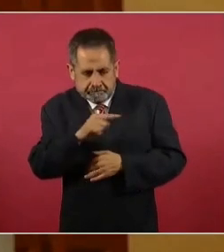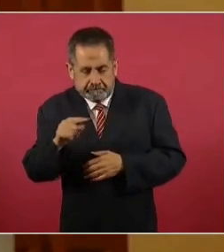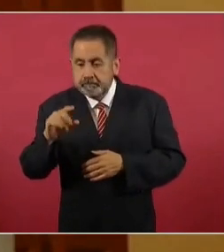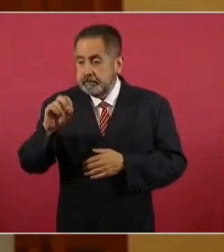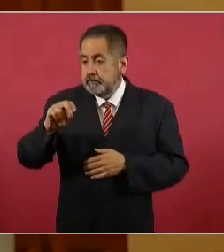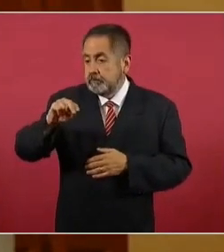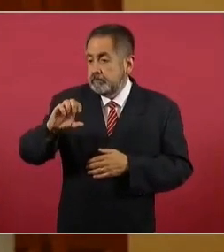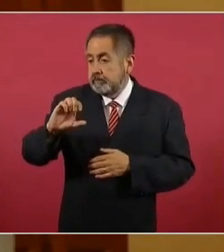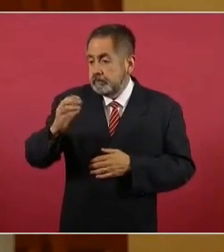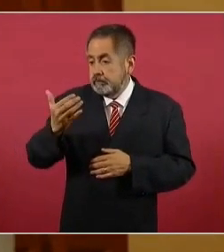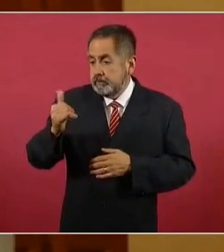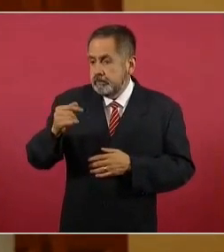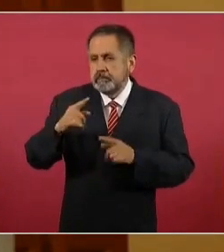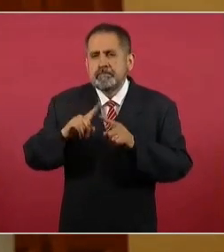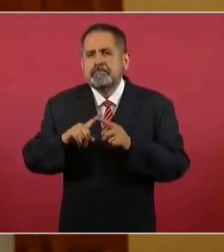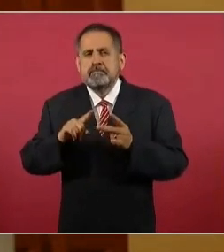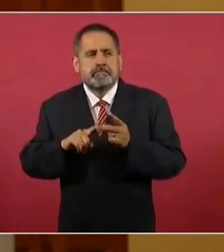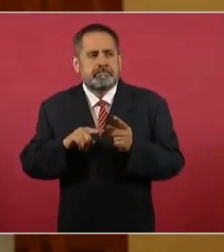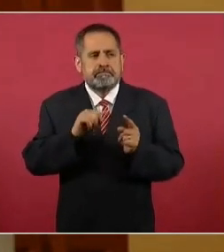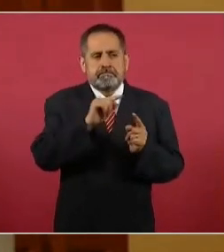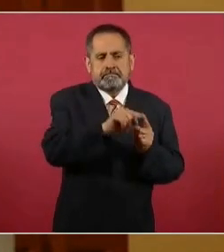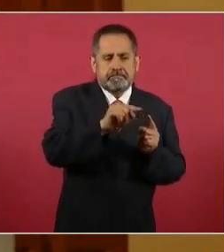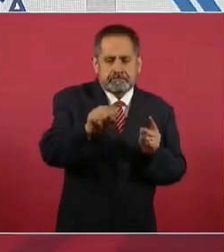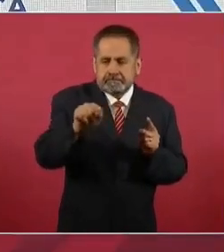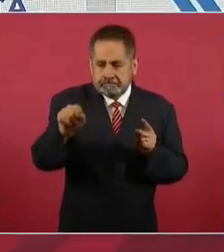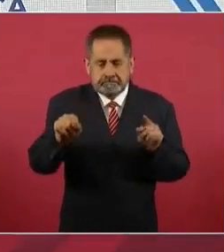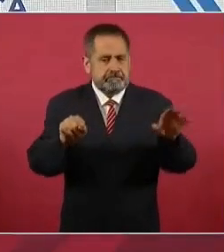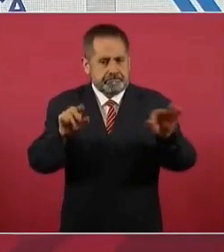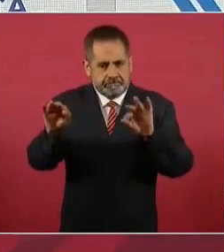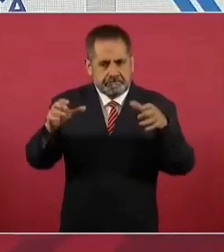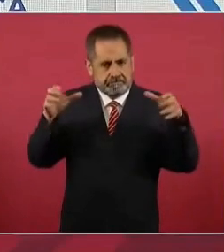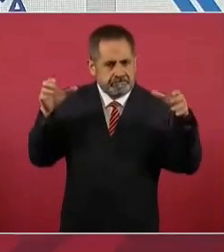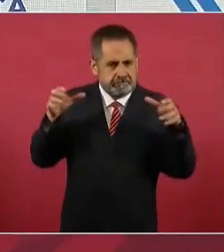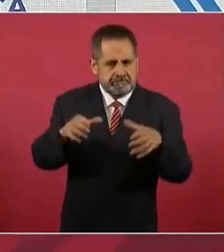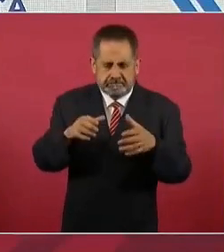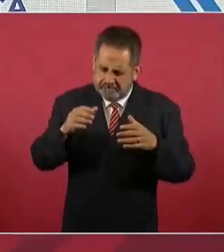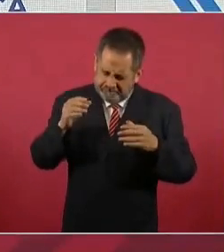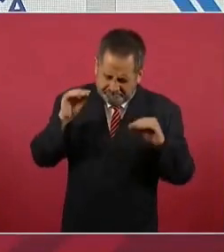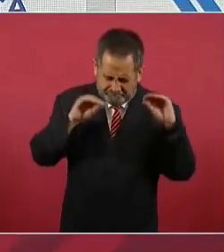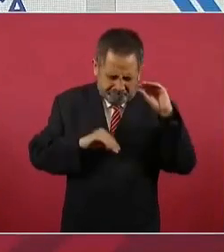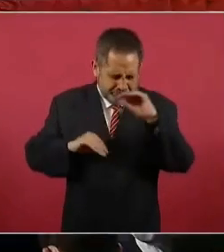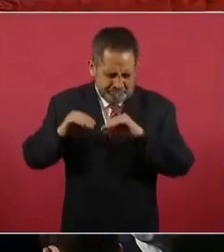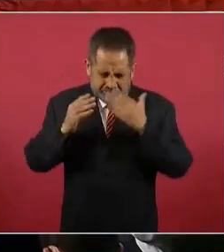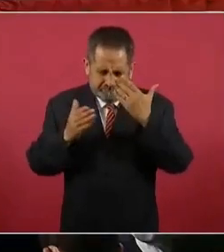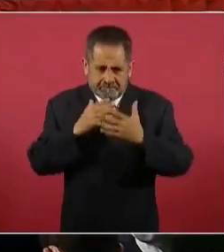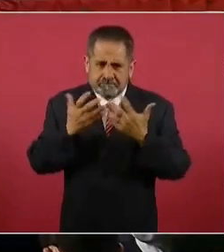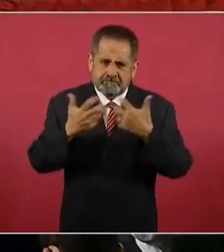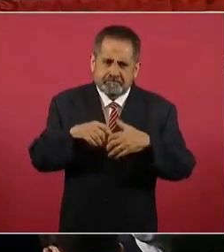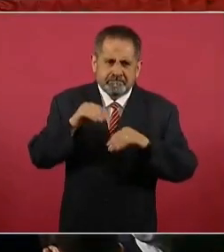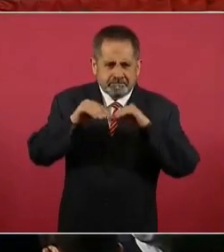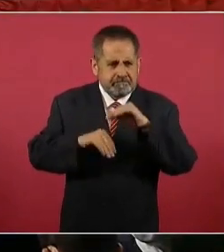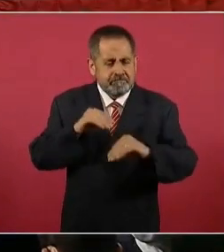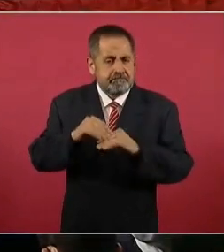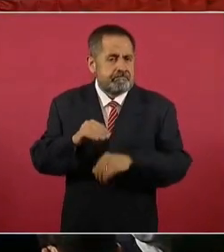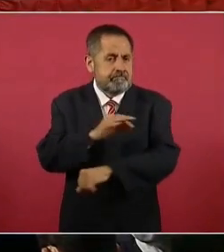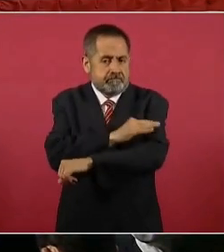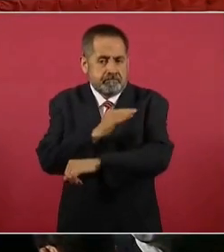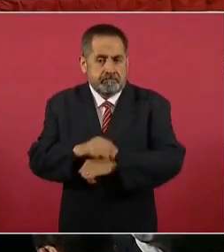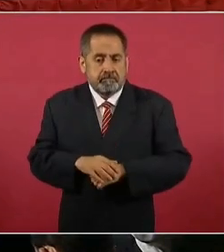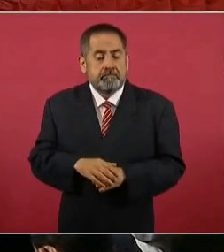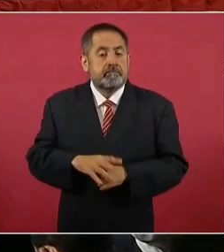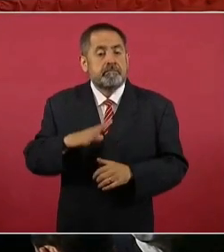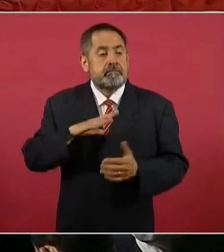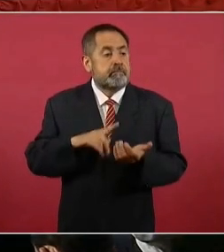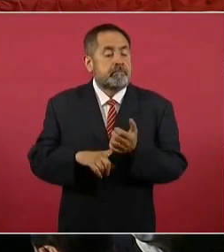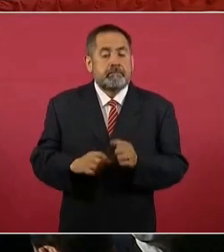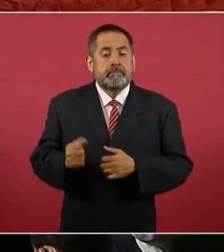instaladas en nuestro país más promisorios para poder recuperar esta soberanía en vacunas. detectamos varios, cinco